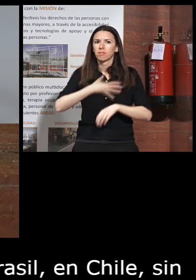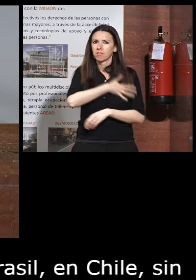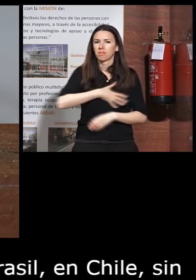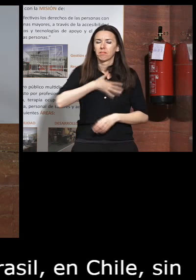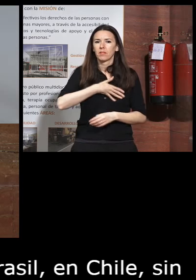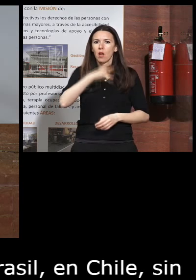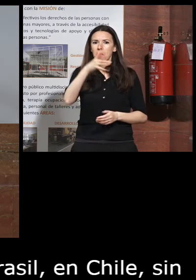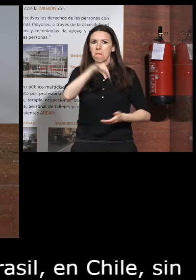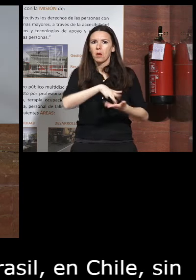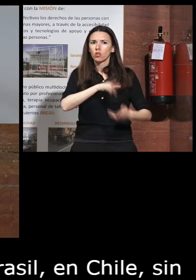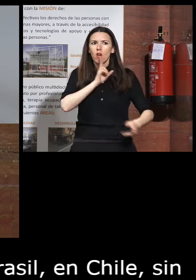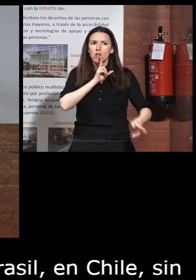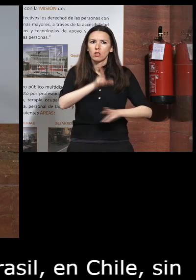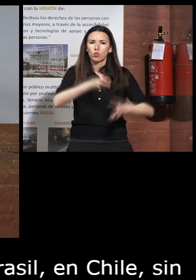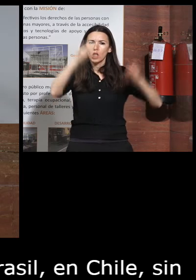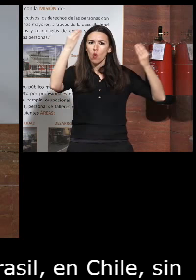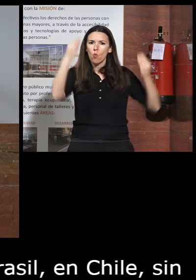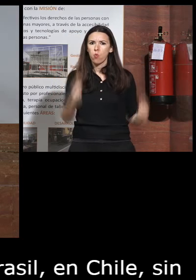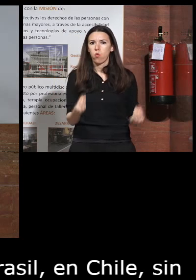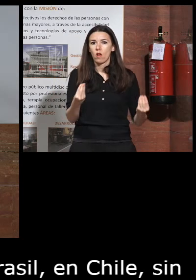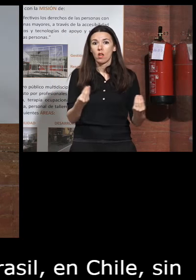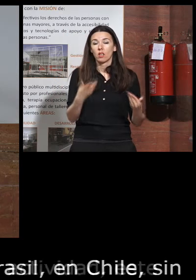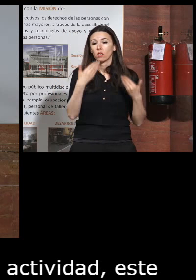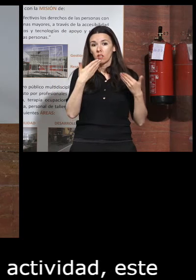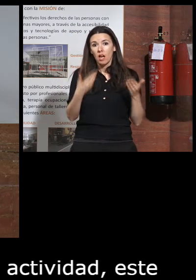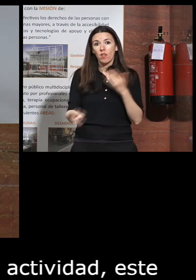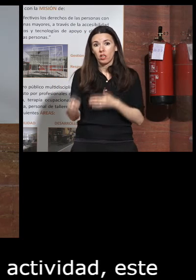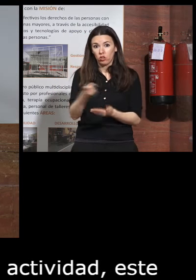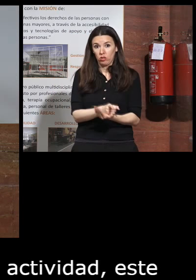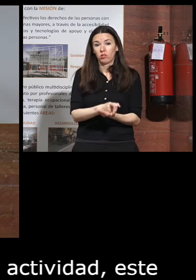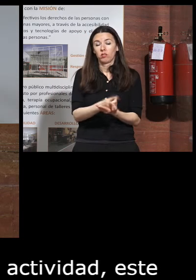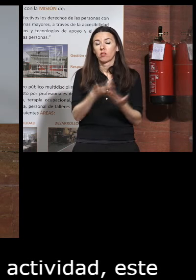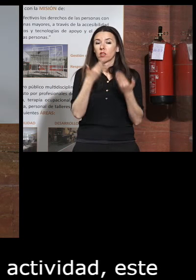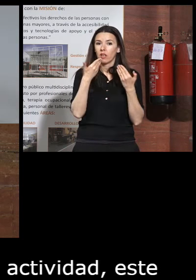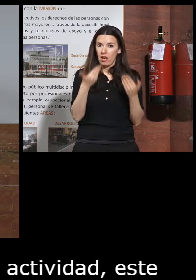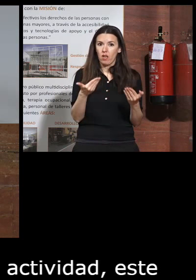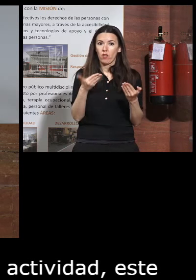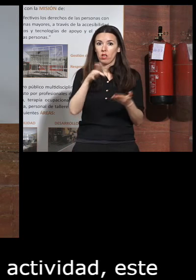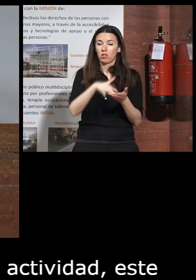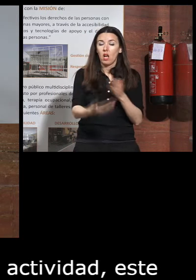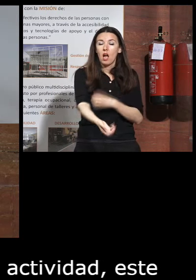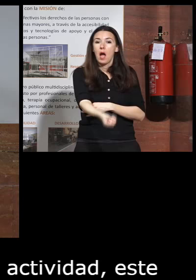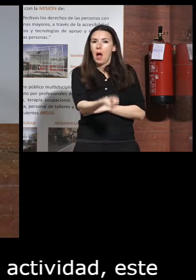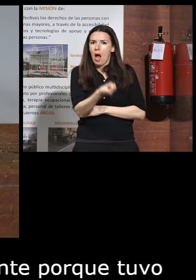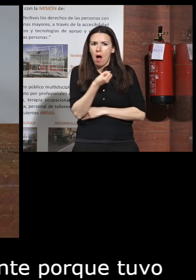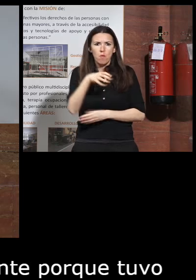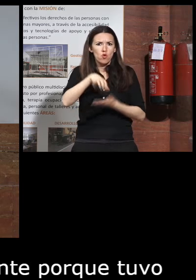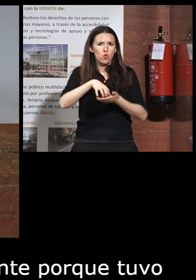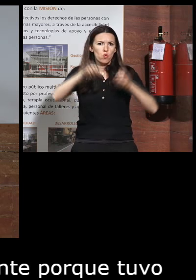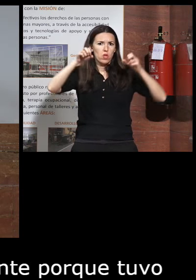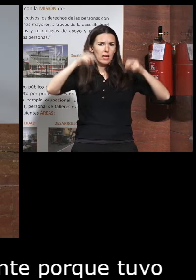porque tuvo una gran respuesta gracias insisto gracias al apoyo incondicional